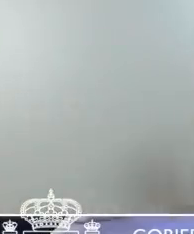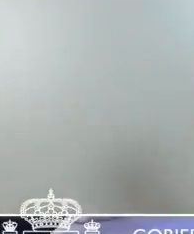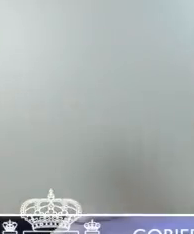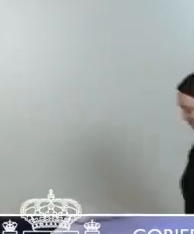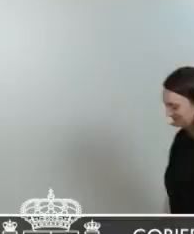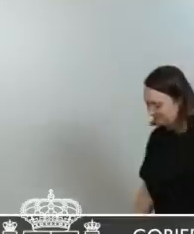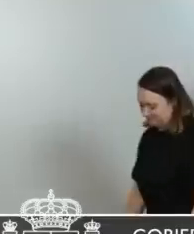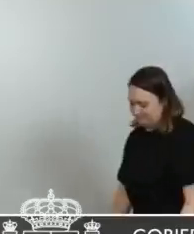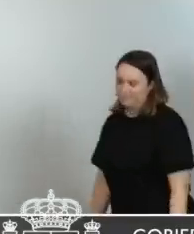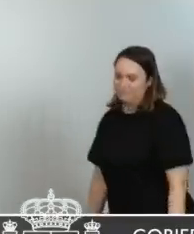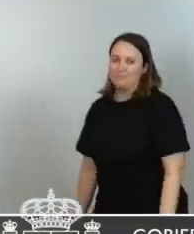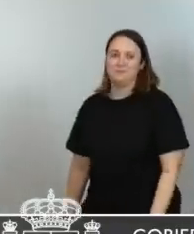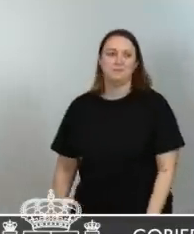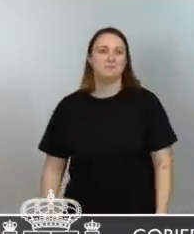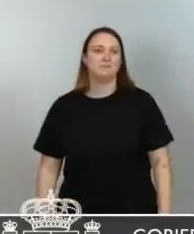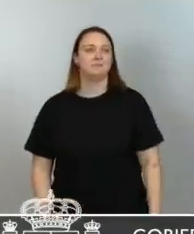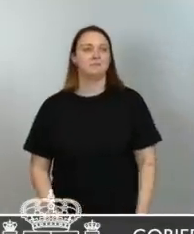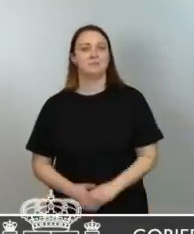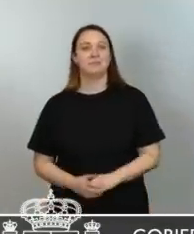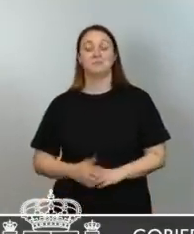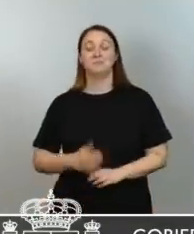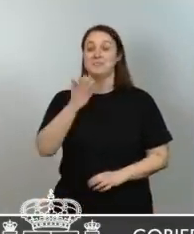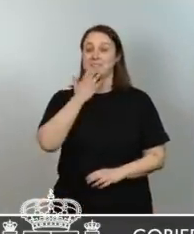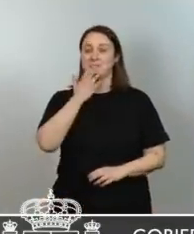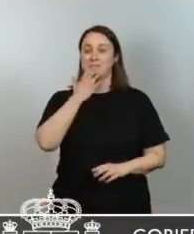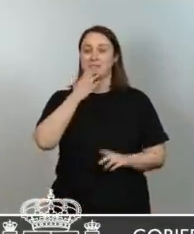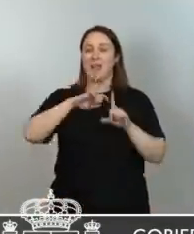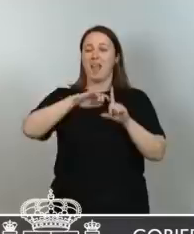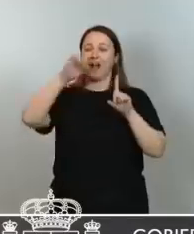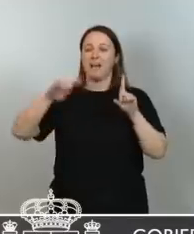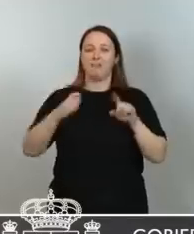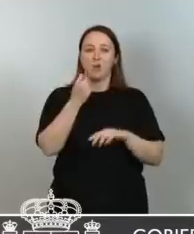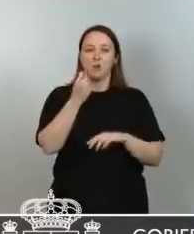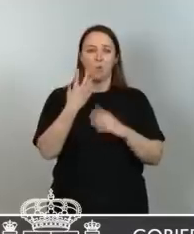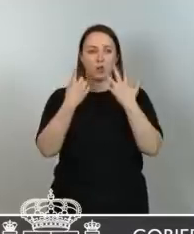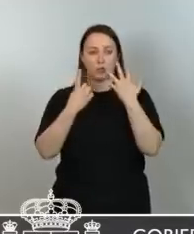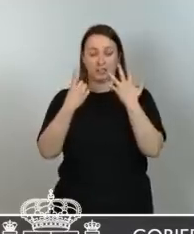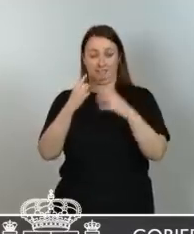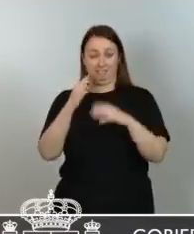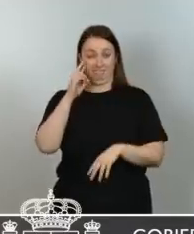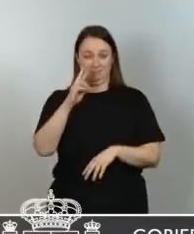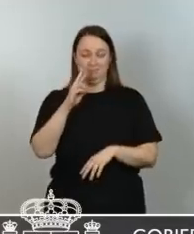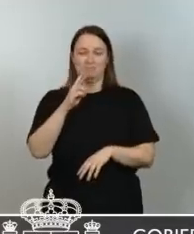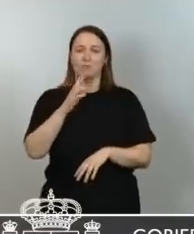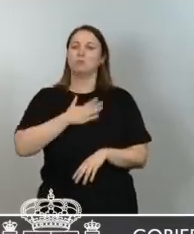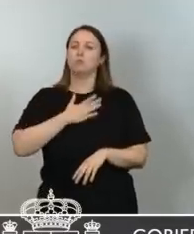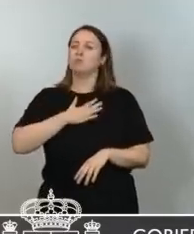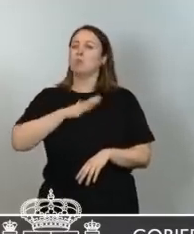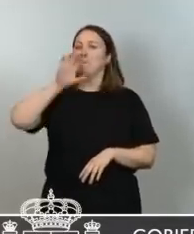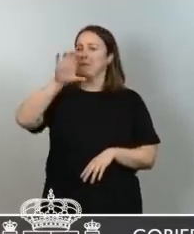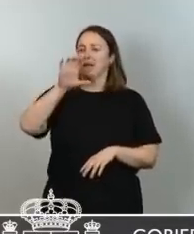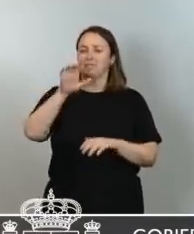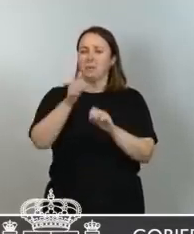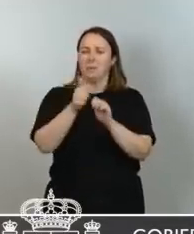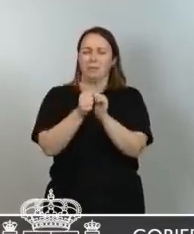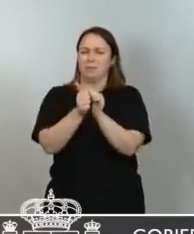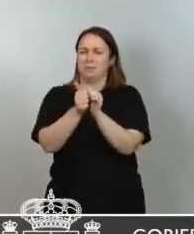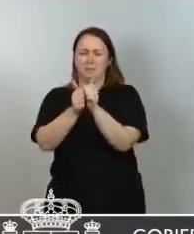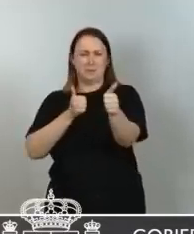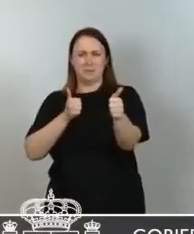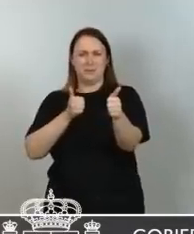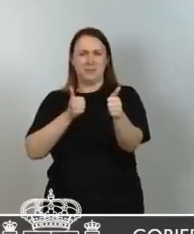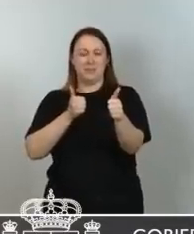Si ven la gráfica número 6, nuestro país está muy lejos de los países del norte de Europa